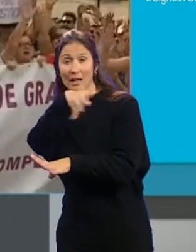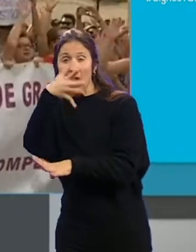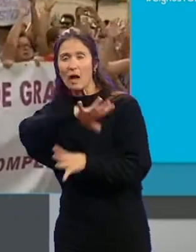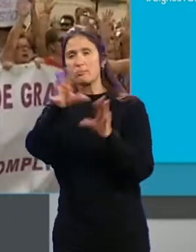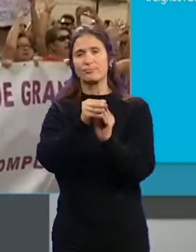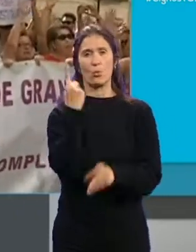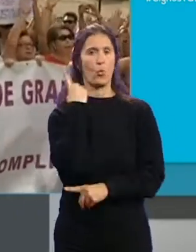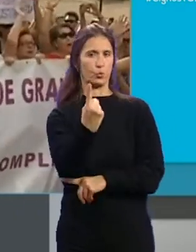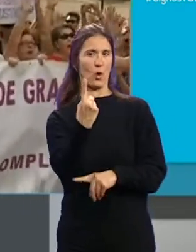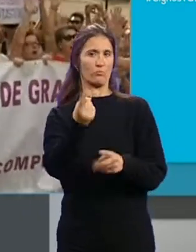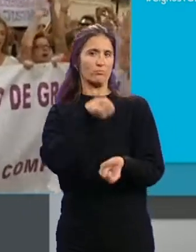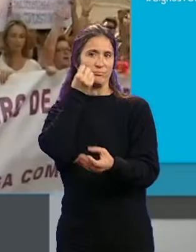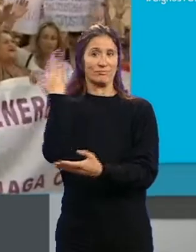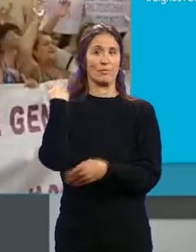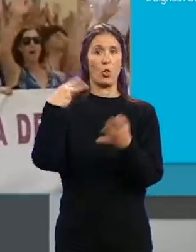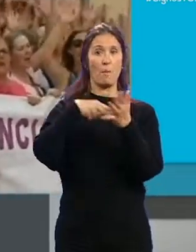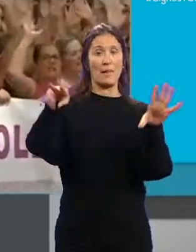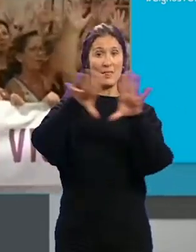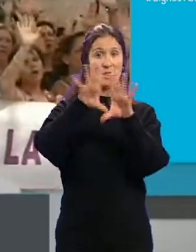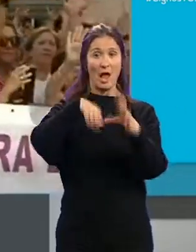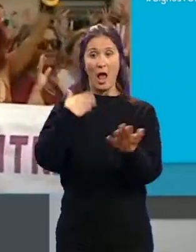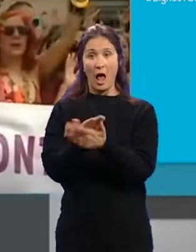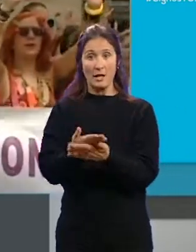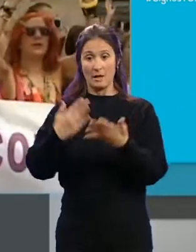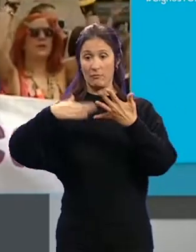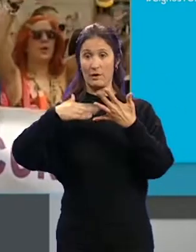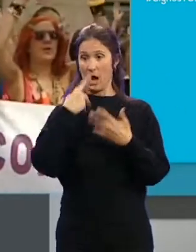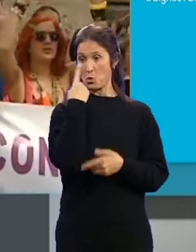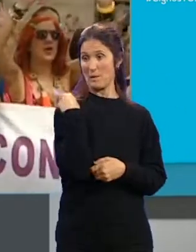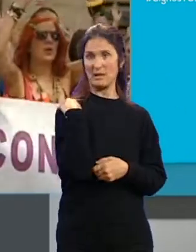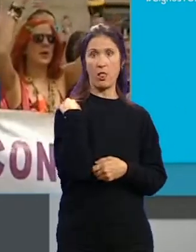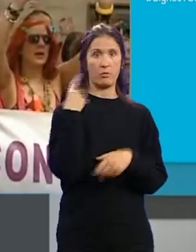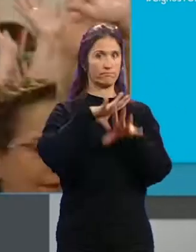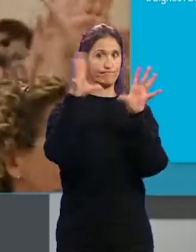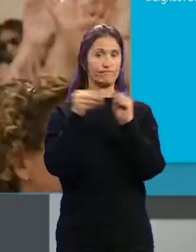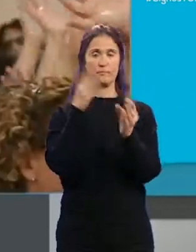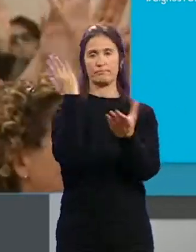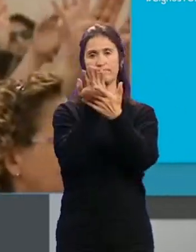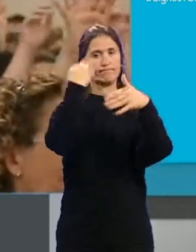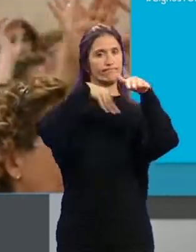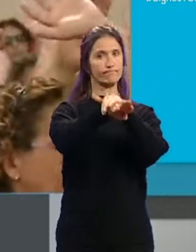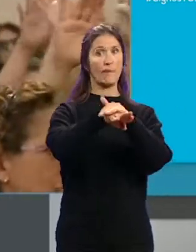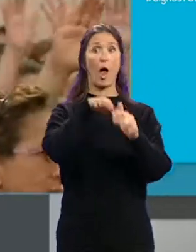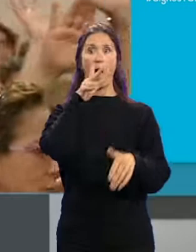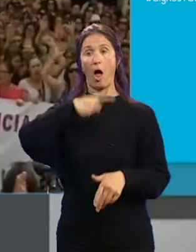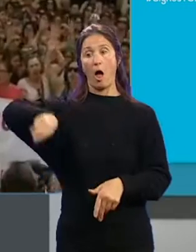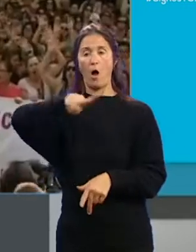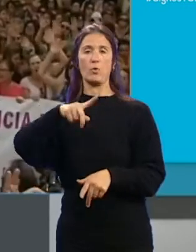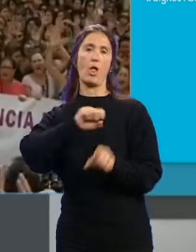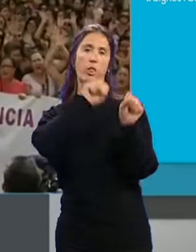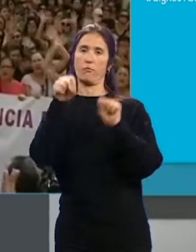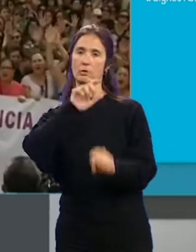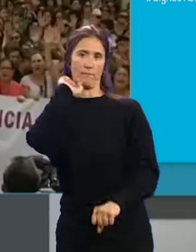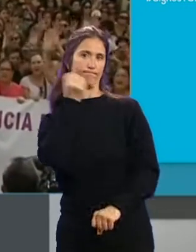contra su expareja... ...desde 2016... ...hasta finales del año pasado... ...y su archivo ya ha sido recurrido... ...por su defensa.